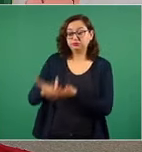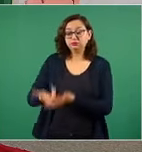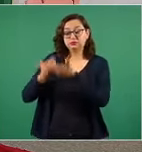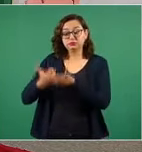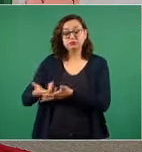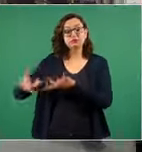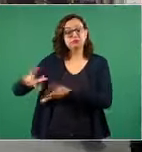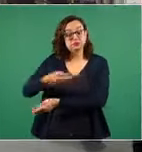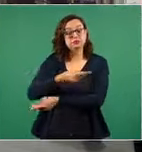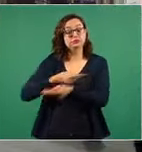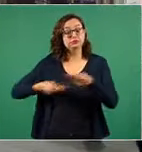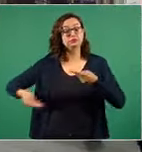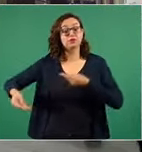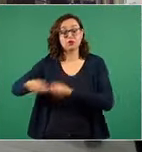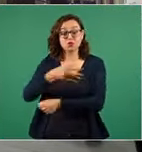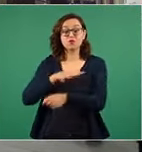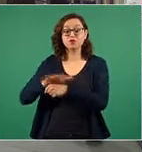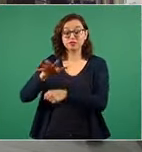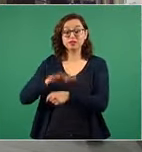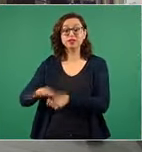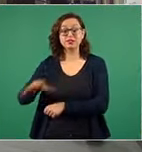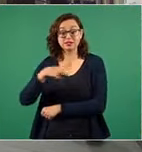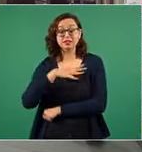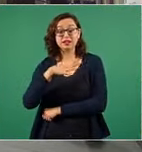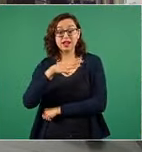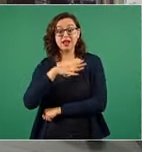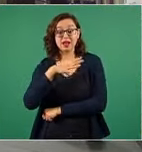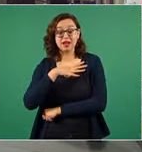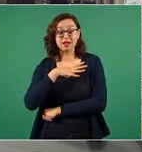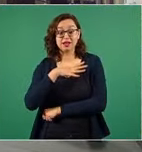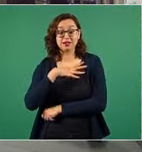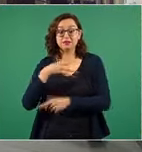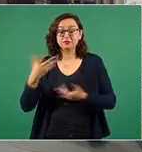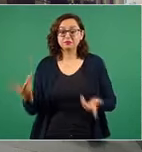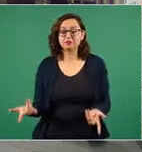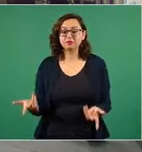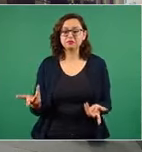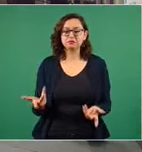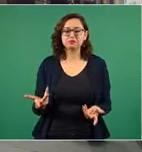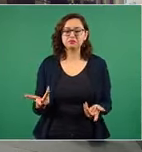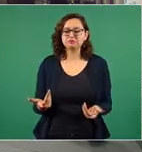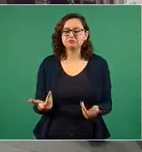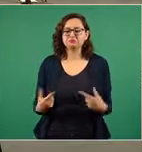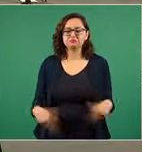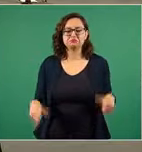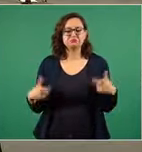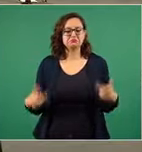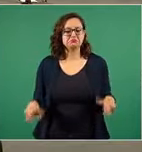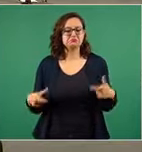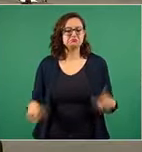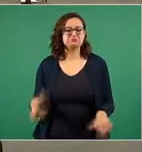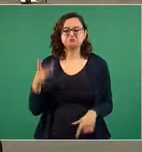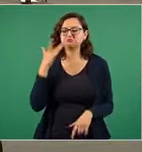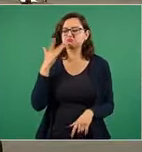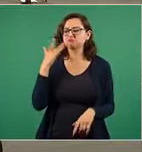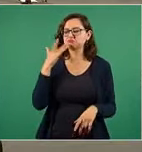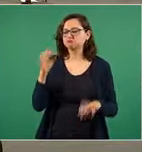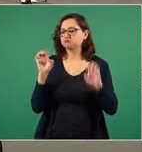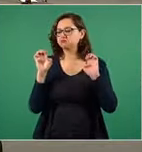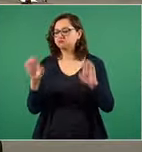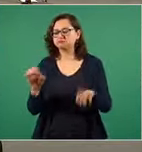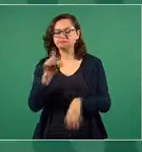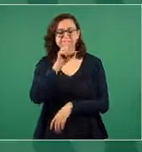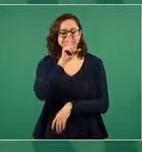y no gobernando con lujos con extravagancias ahorrando